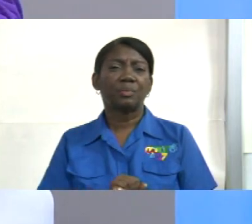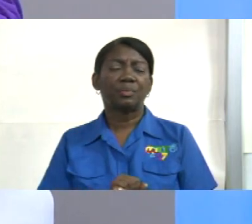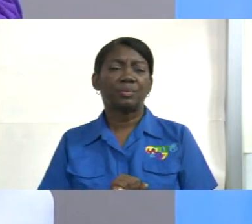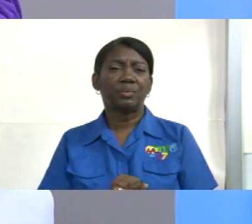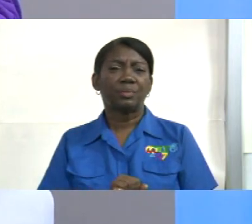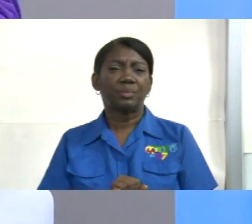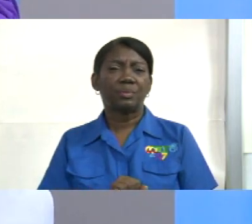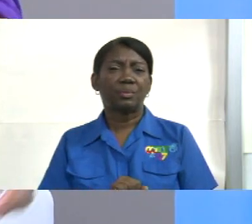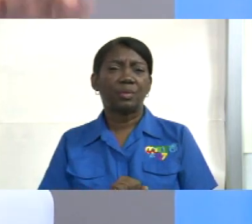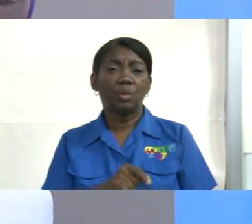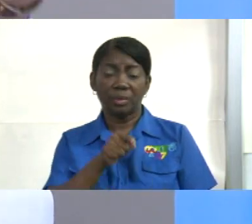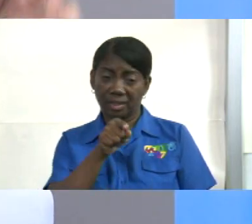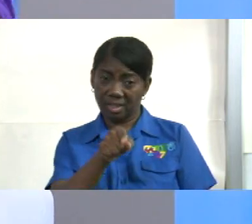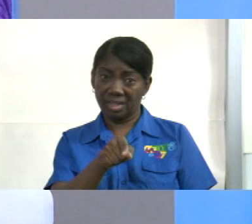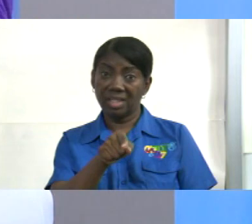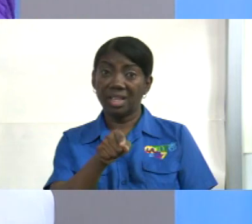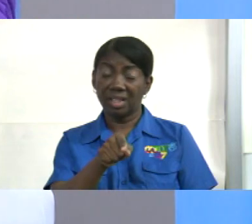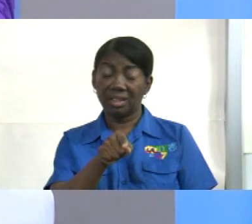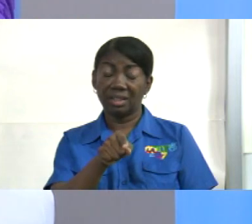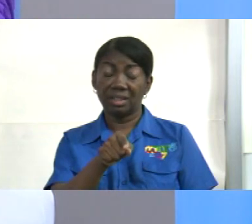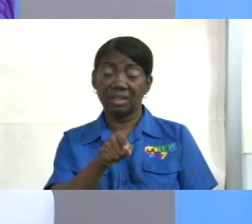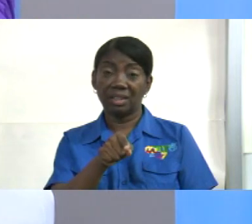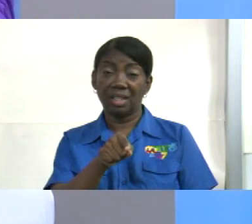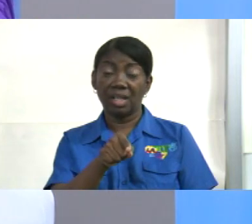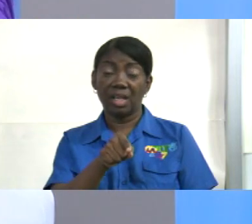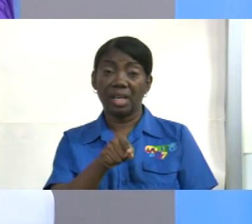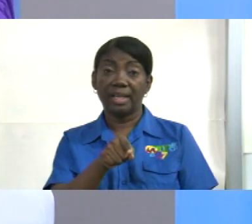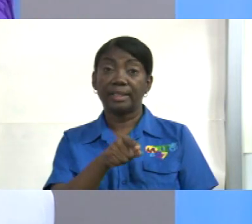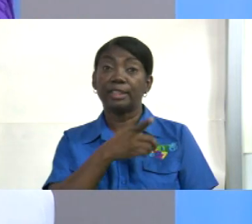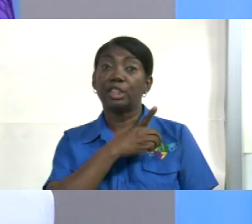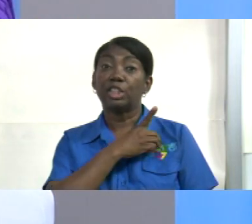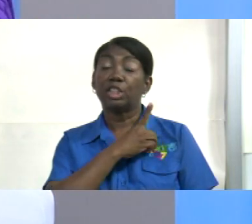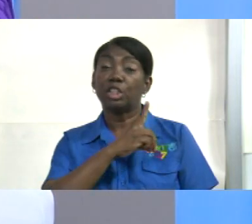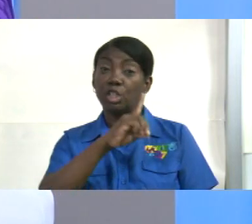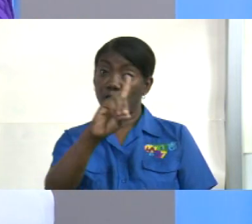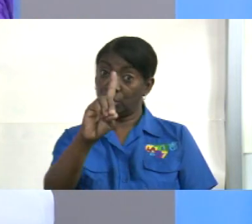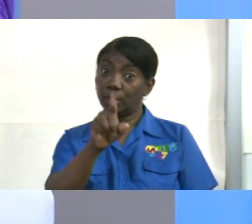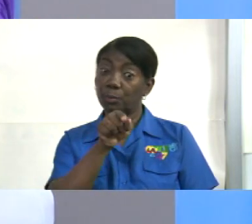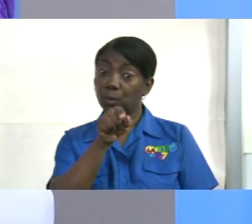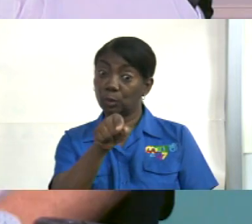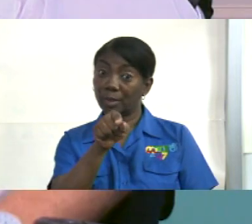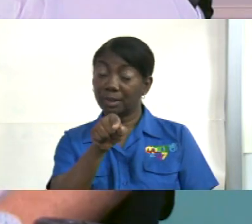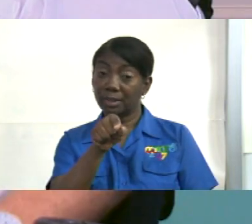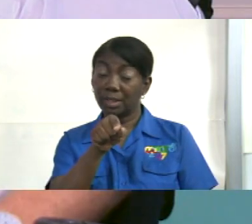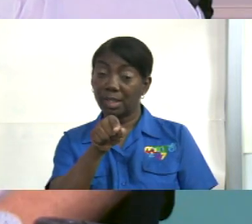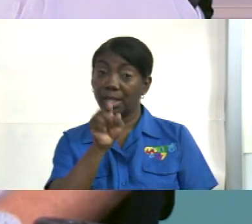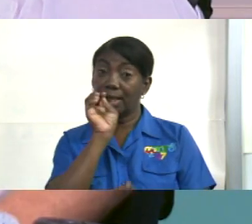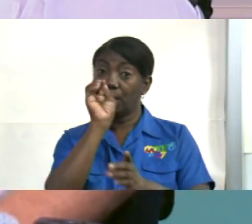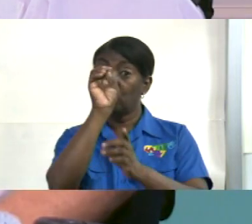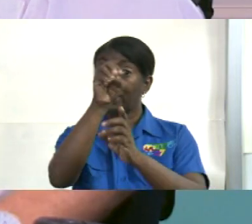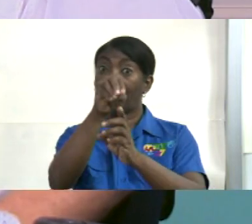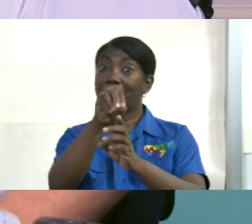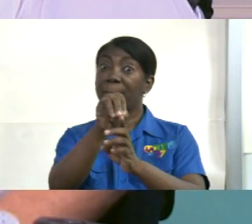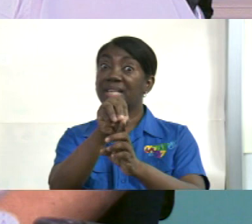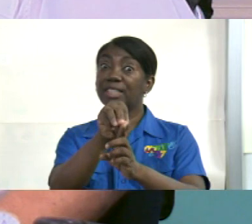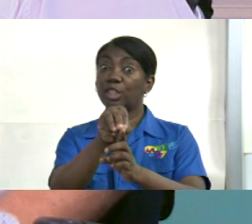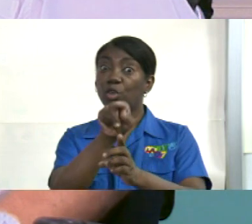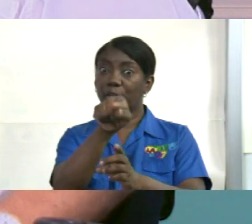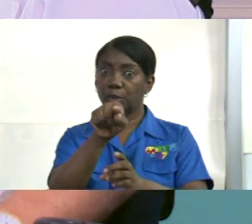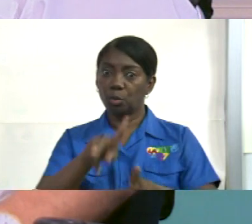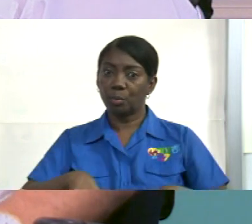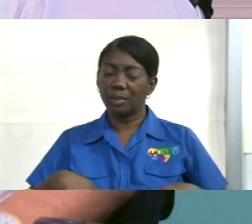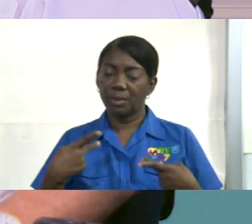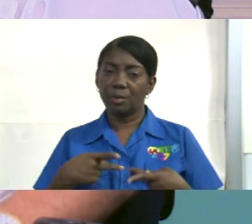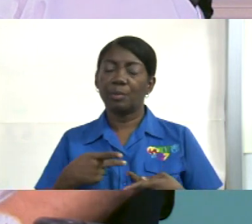usted tiene un rol creo que el señor le puso una misión en la vida para eso así que vamos